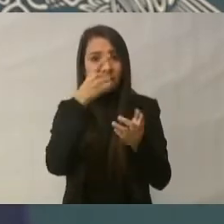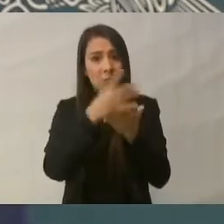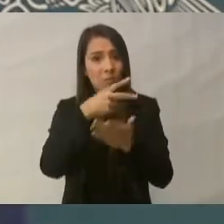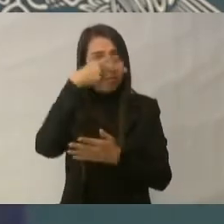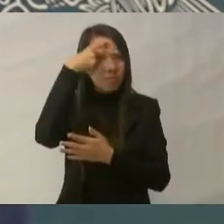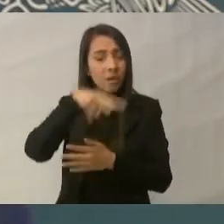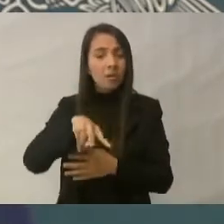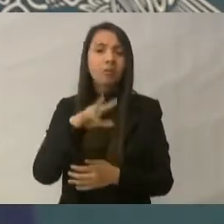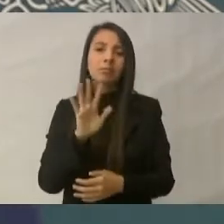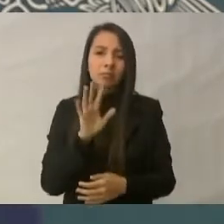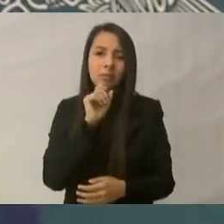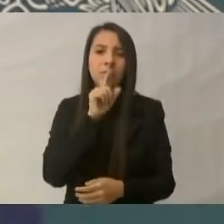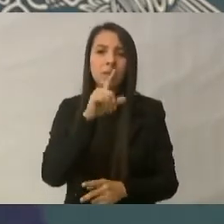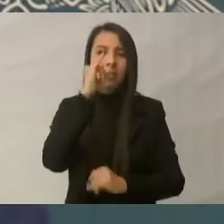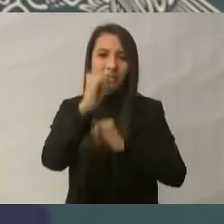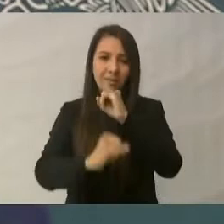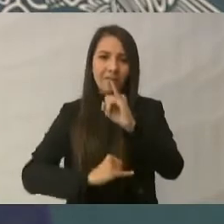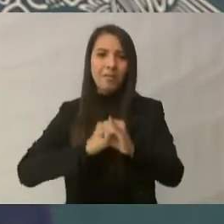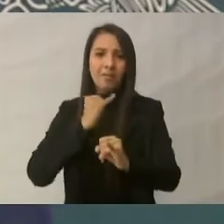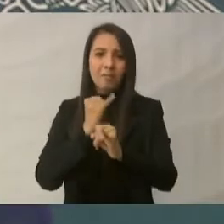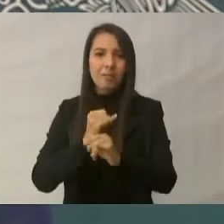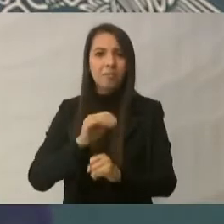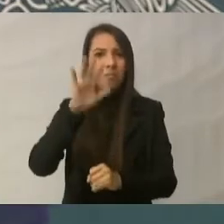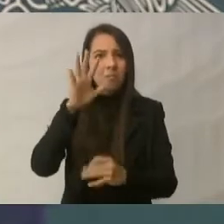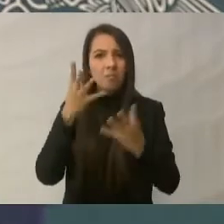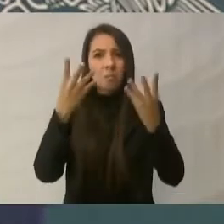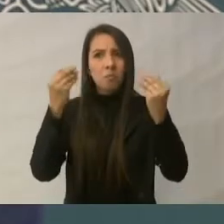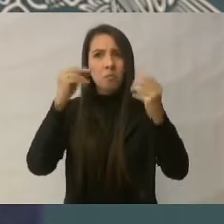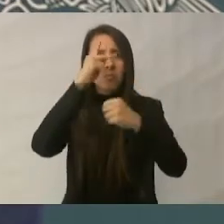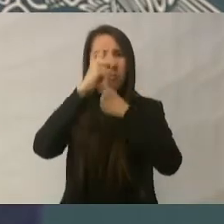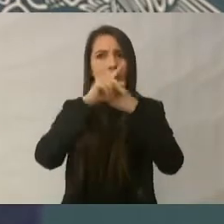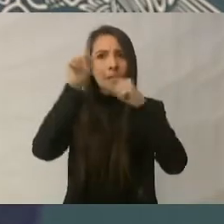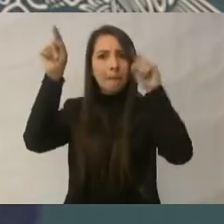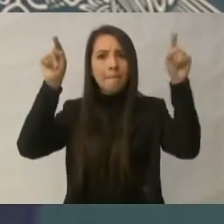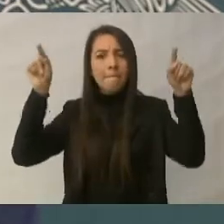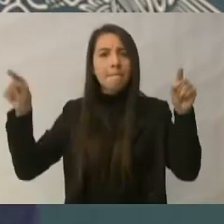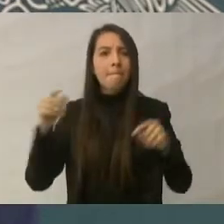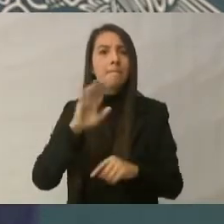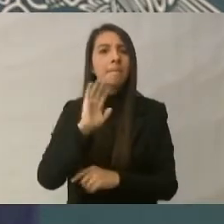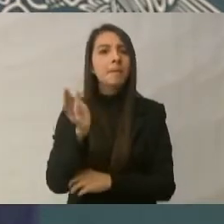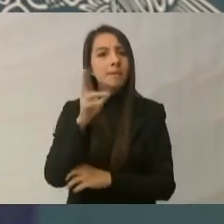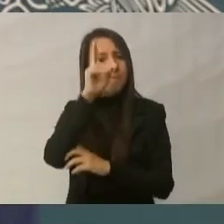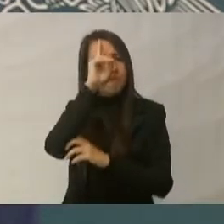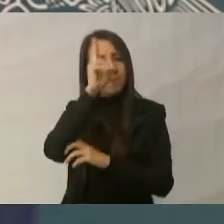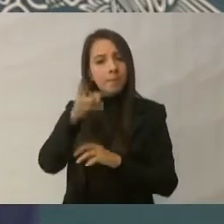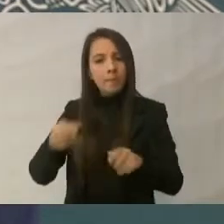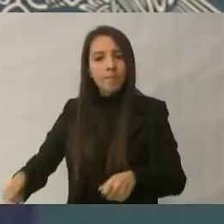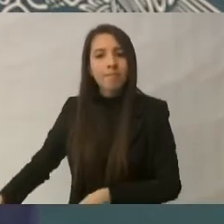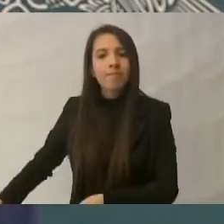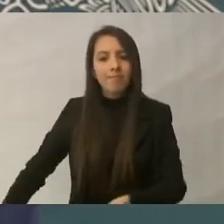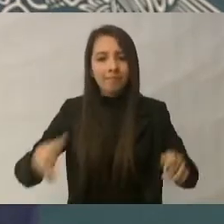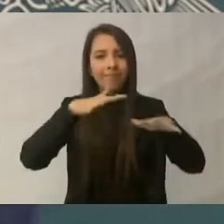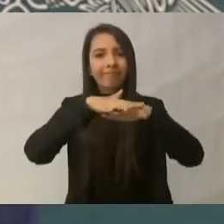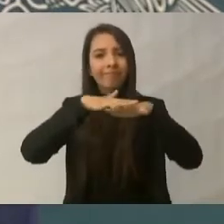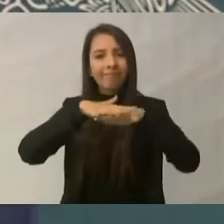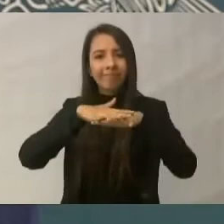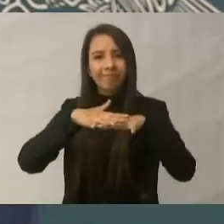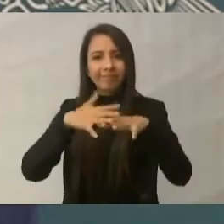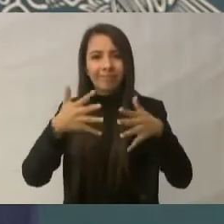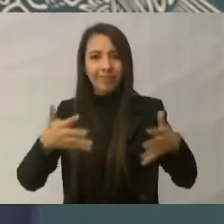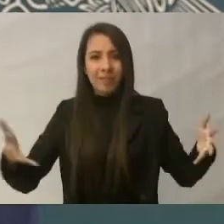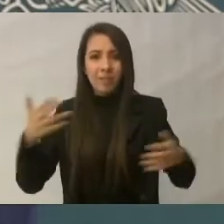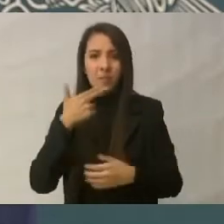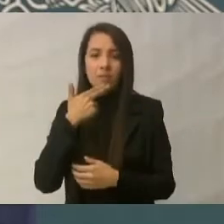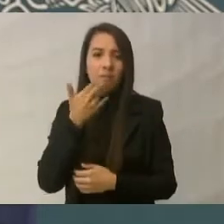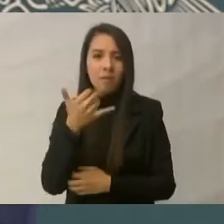Prácticamente no existe ya en muchos países no se permite el uso de redes de enmaye. Sin